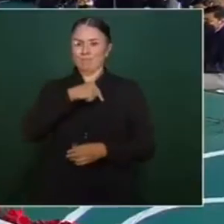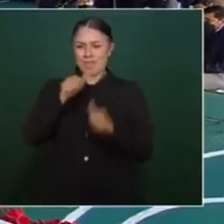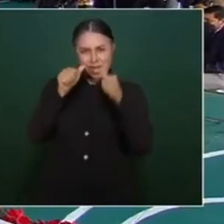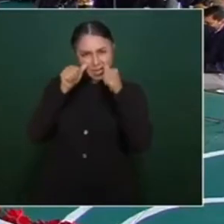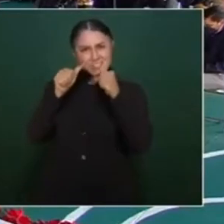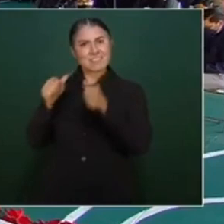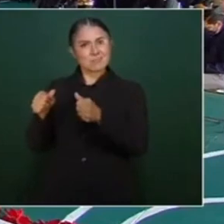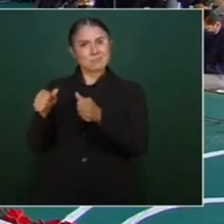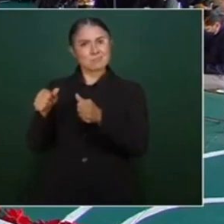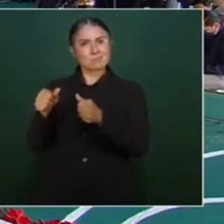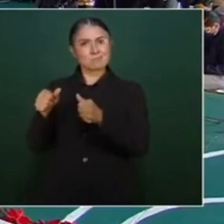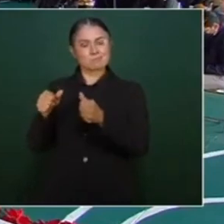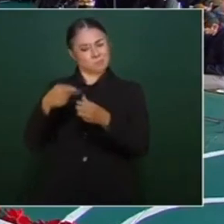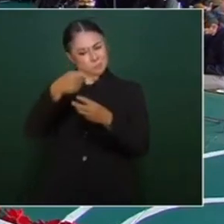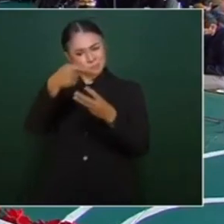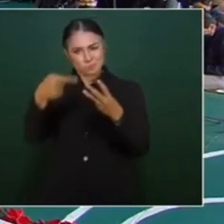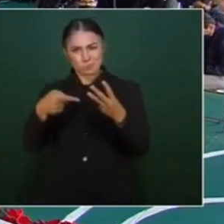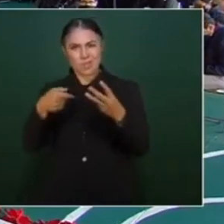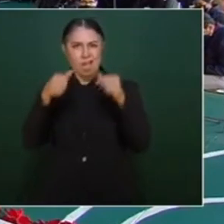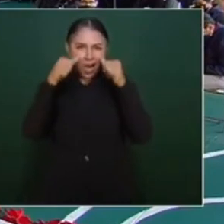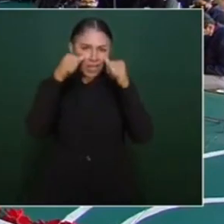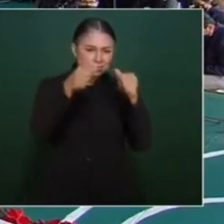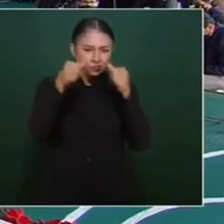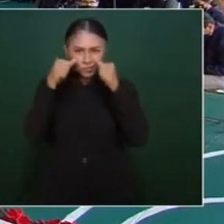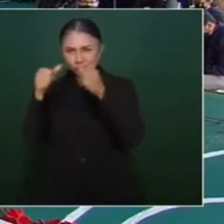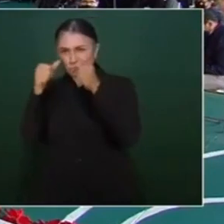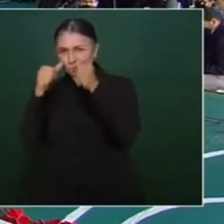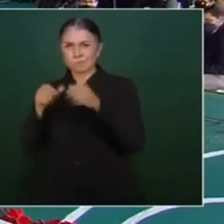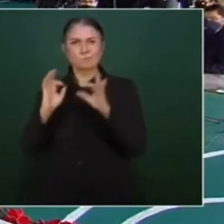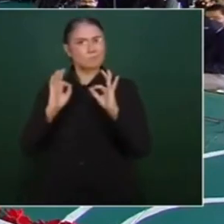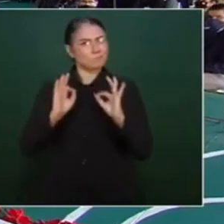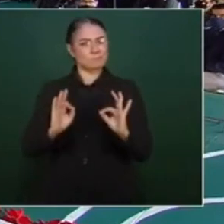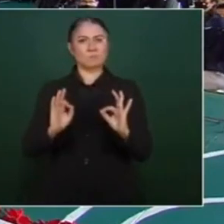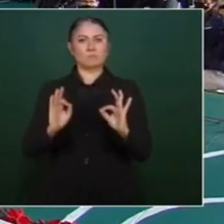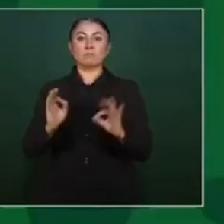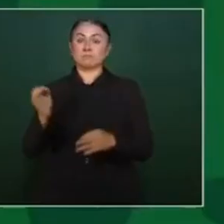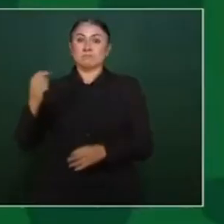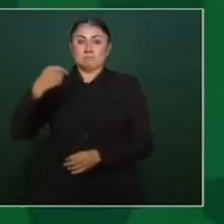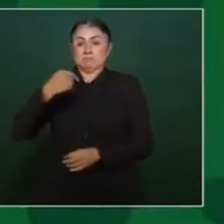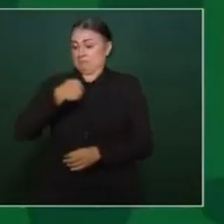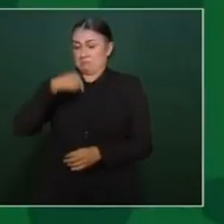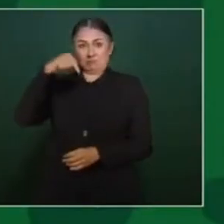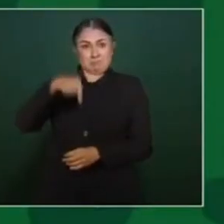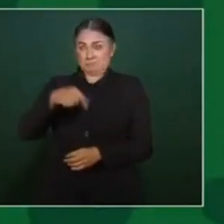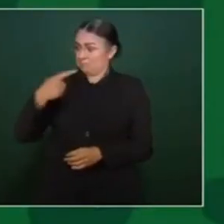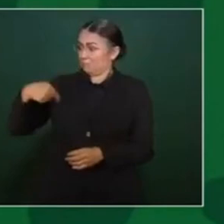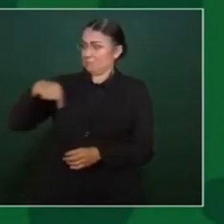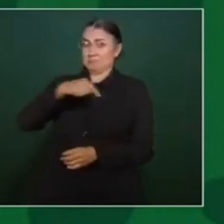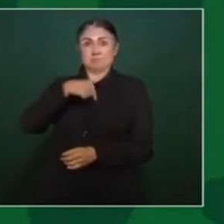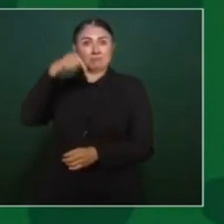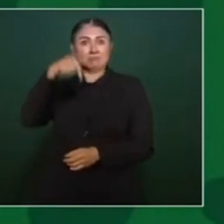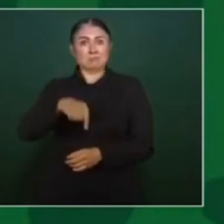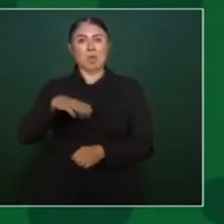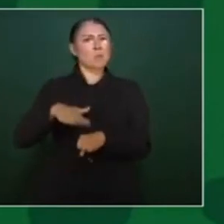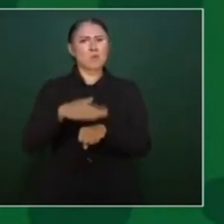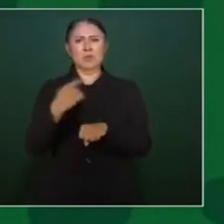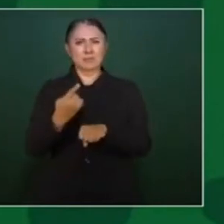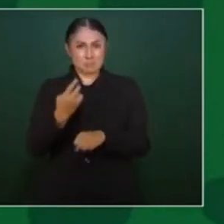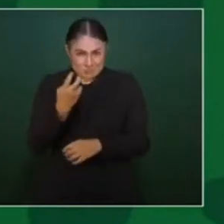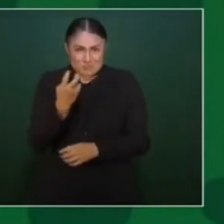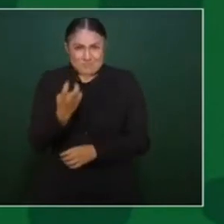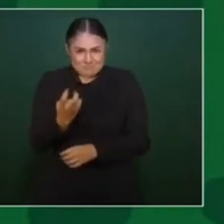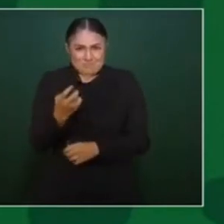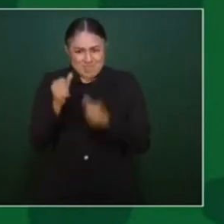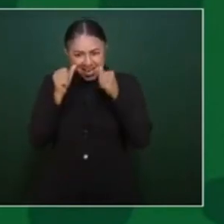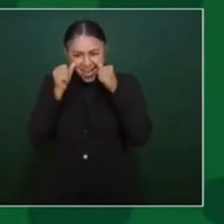se merecen y por eso estamos aquí. Vamos, repito, a informar